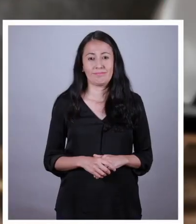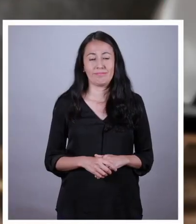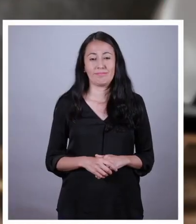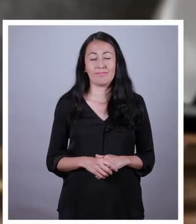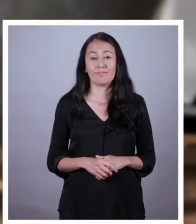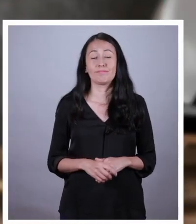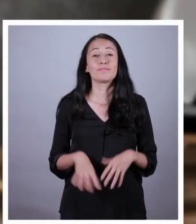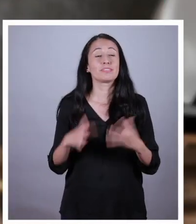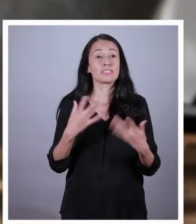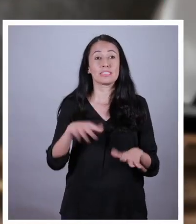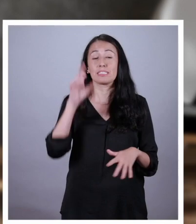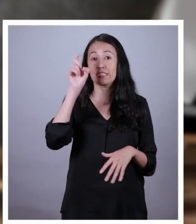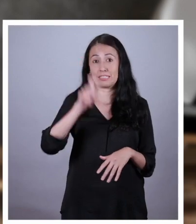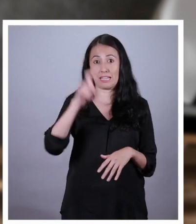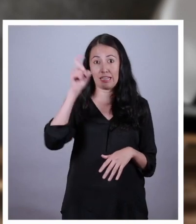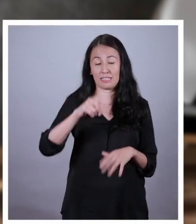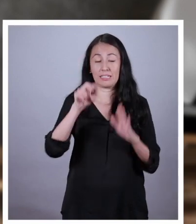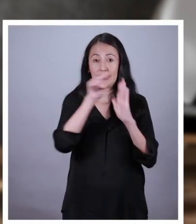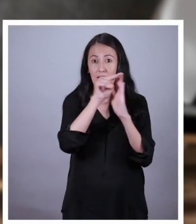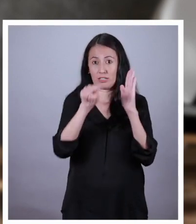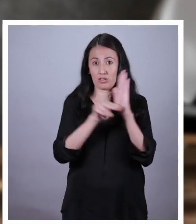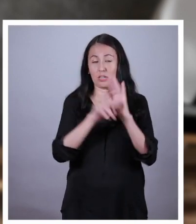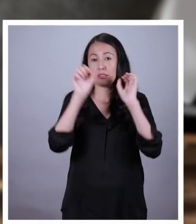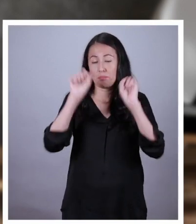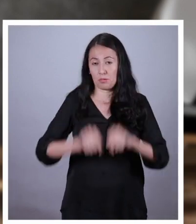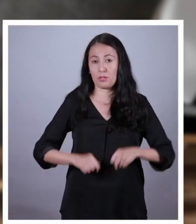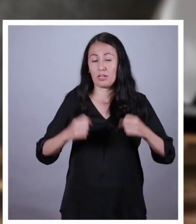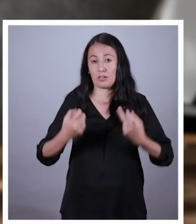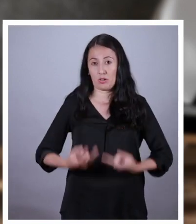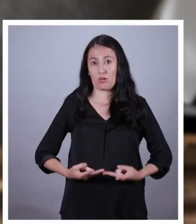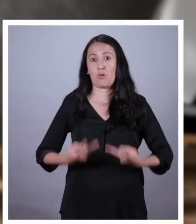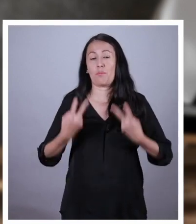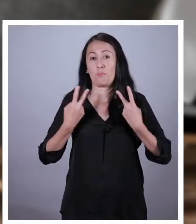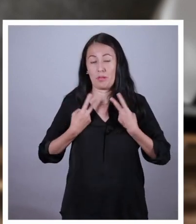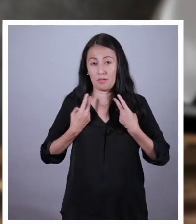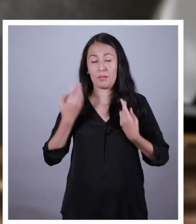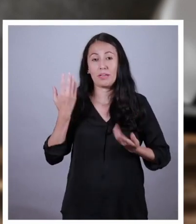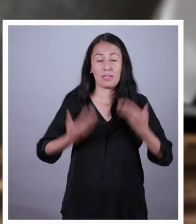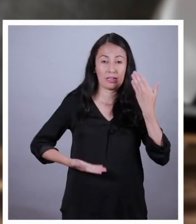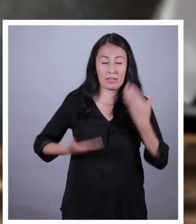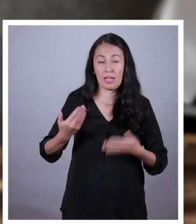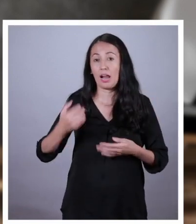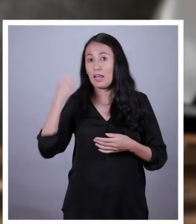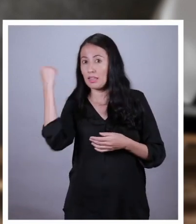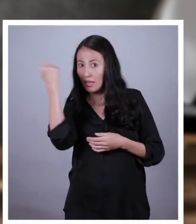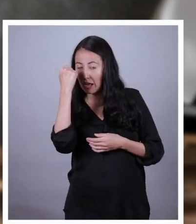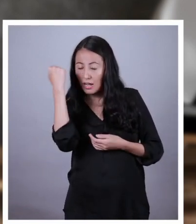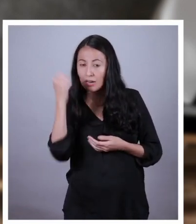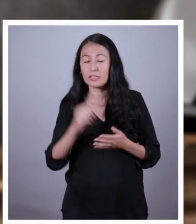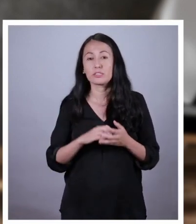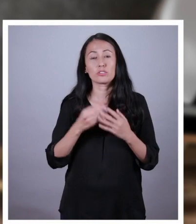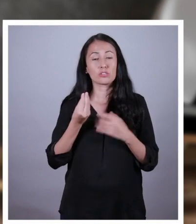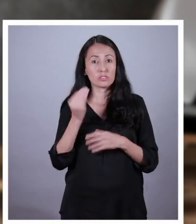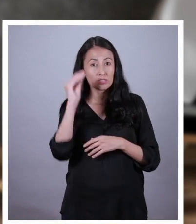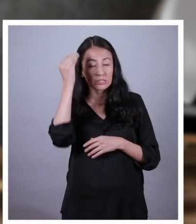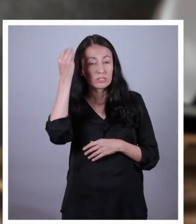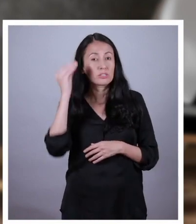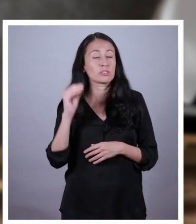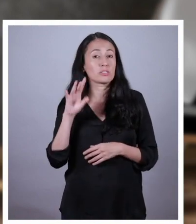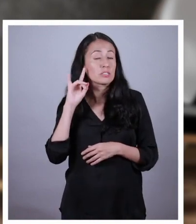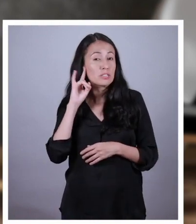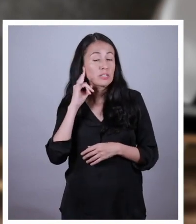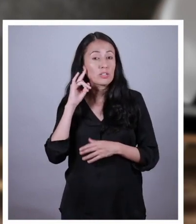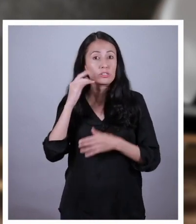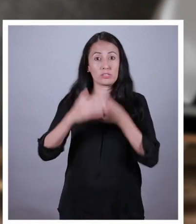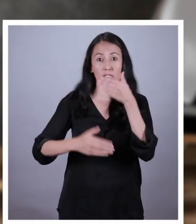Se necesitan normas de convivencia para poder asegurar que los derechos de nosotros, los niños, niñas y adolescentes No se vean vulnerados y